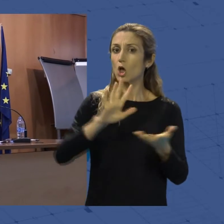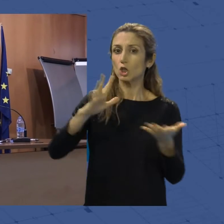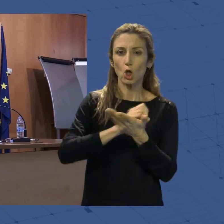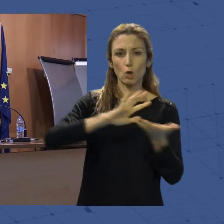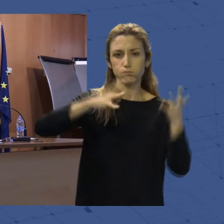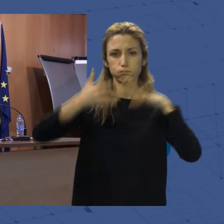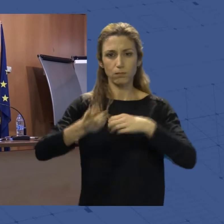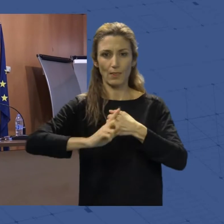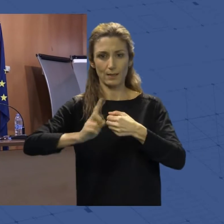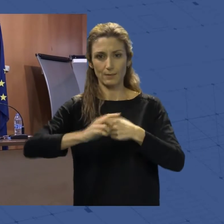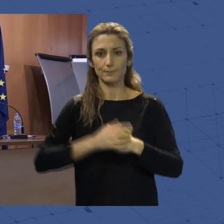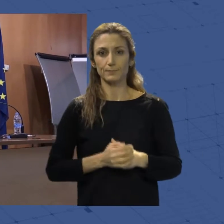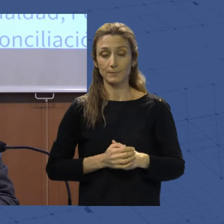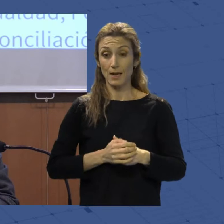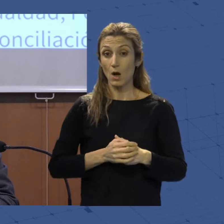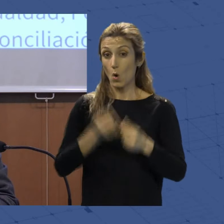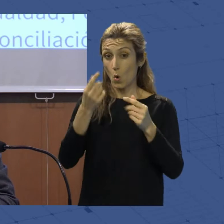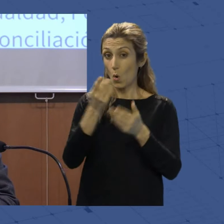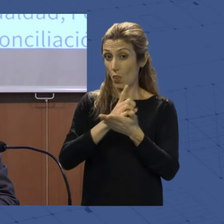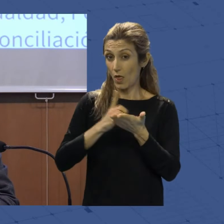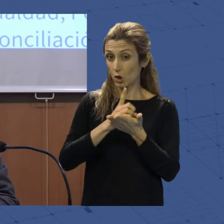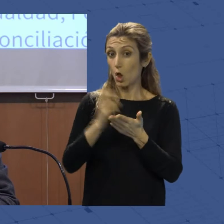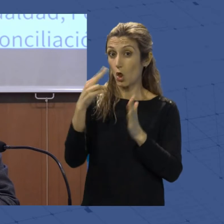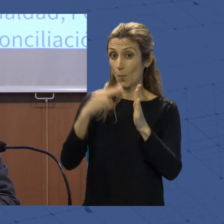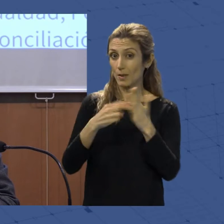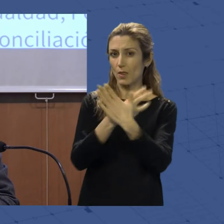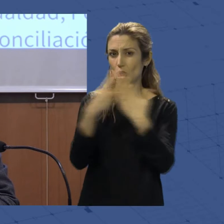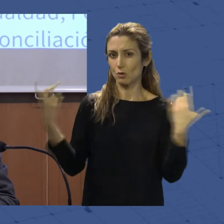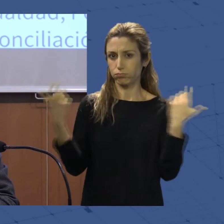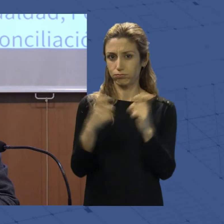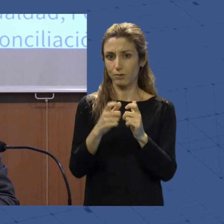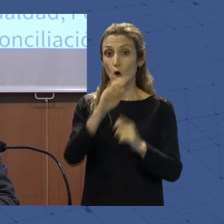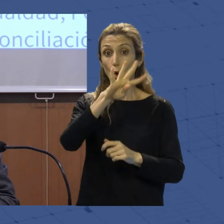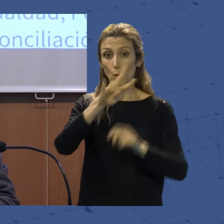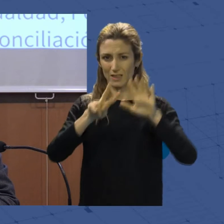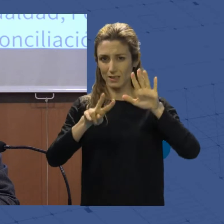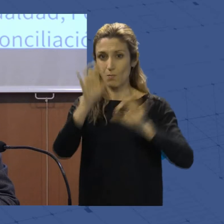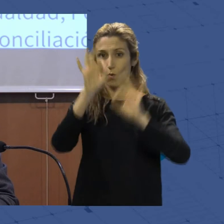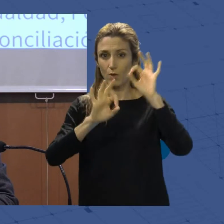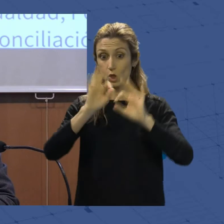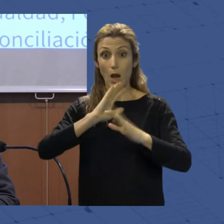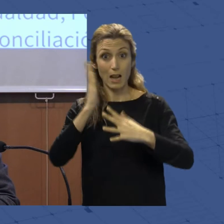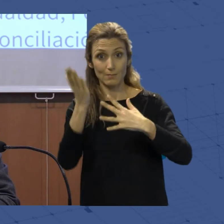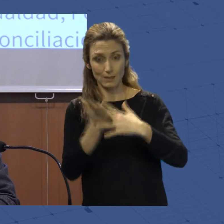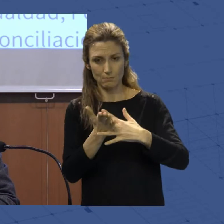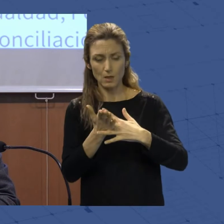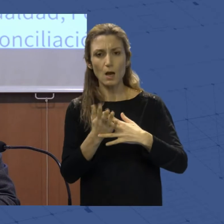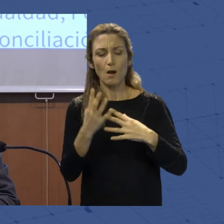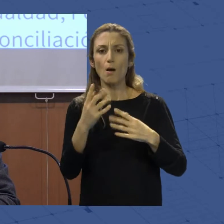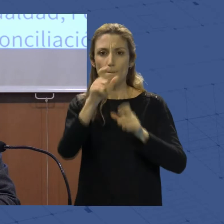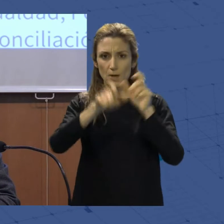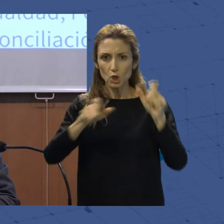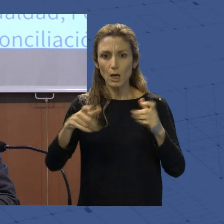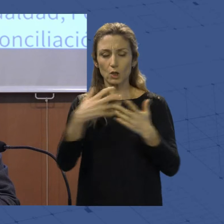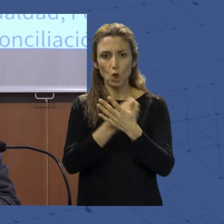Solo un dato. Desde 2018 hemos reducido en un 47%, casi a la mitad, el volumen de personas con derecho